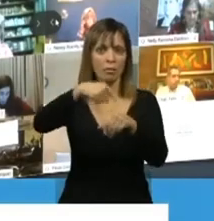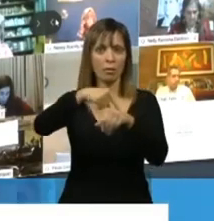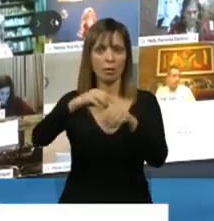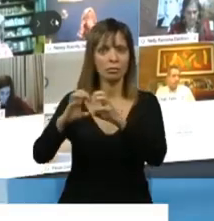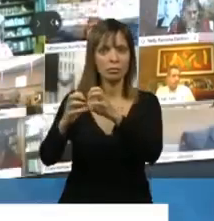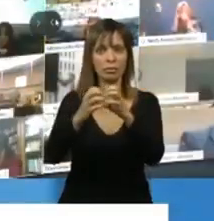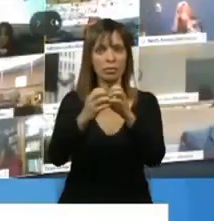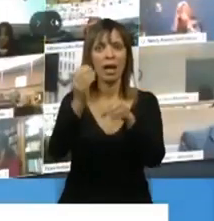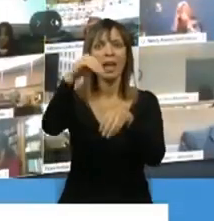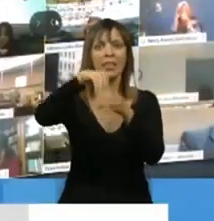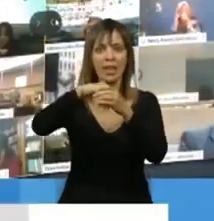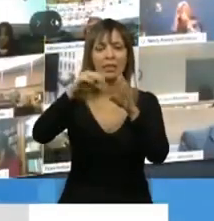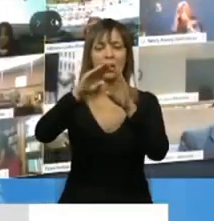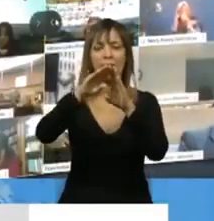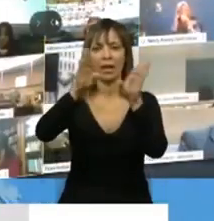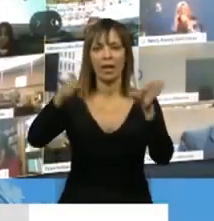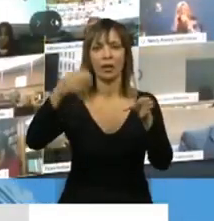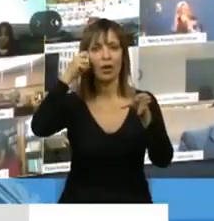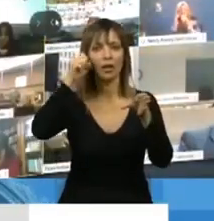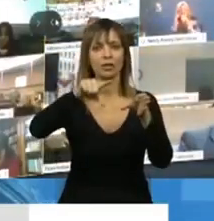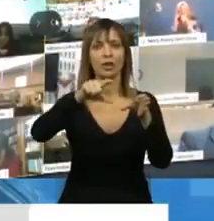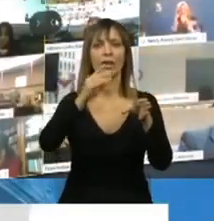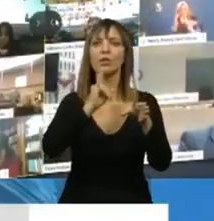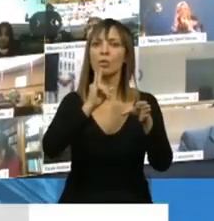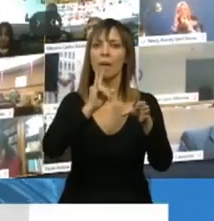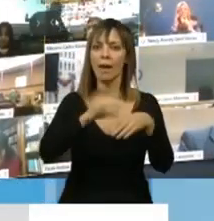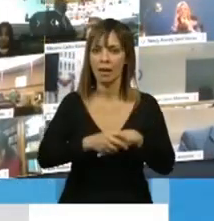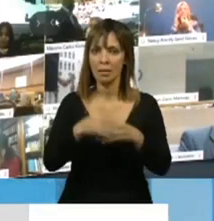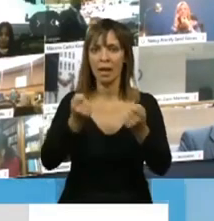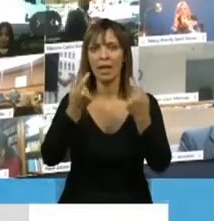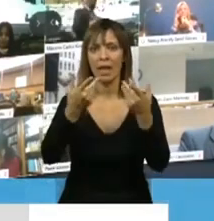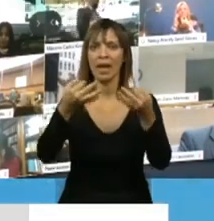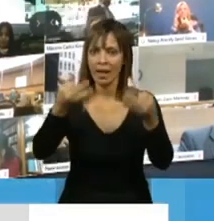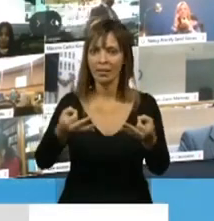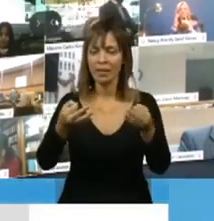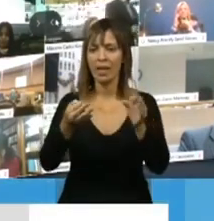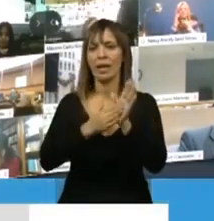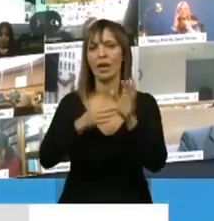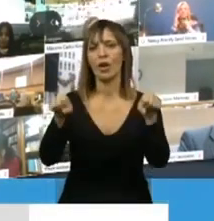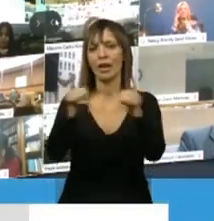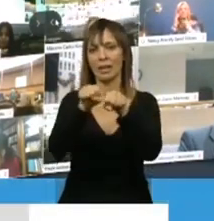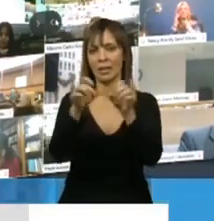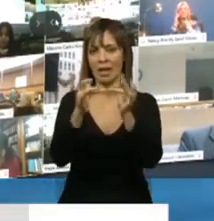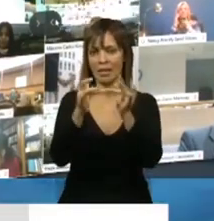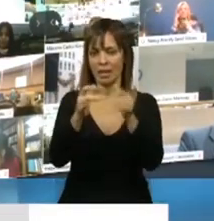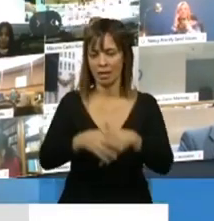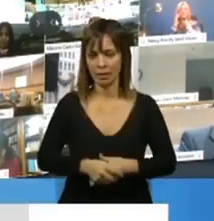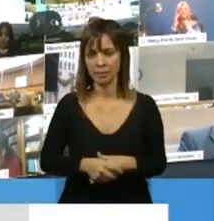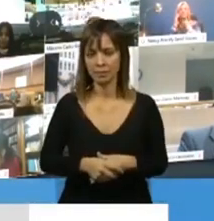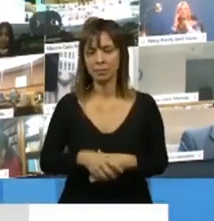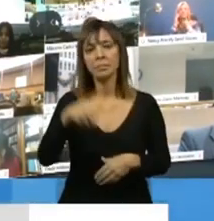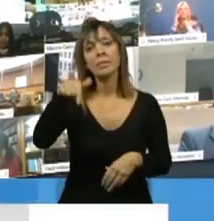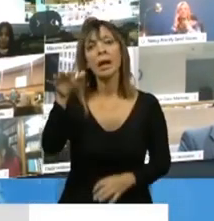Casa de Gobierno de Tucumán, garantizando de esta manera la conectividad. La verdad que el proyecto que nos trae hoy acá, el proyecto